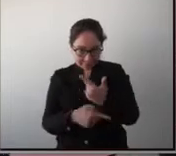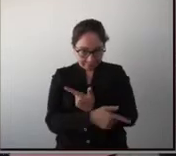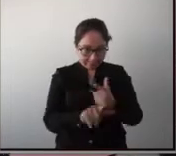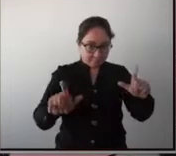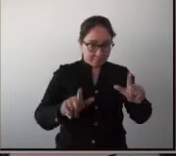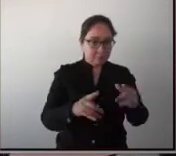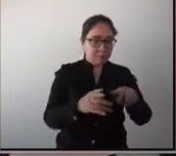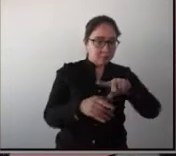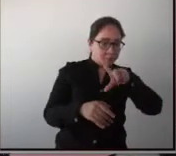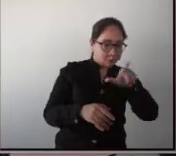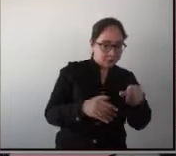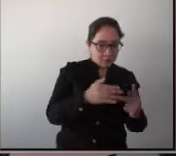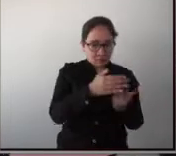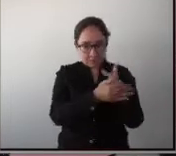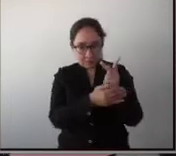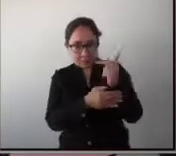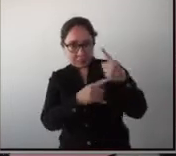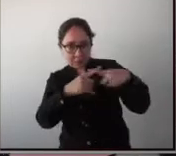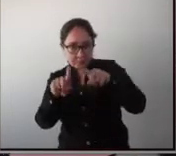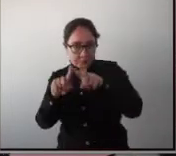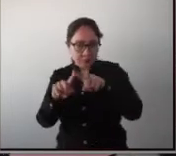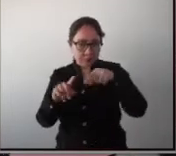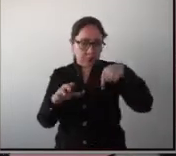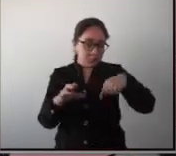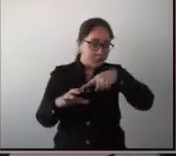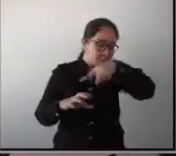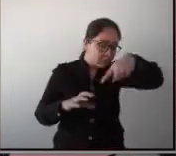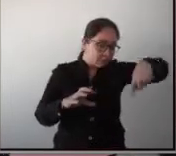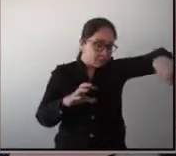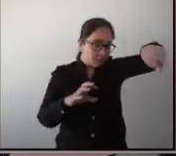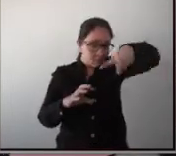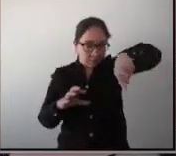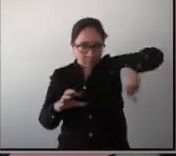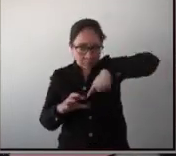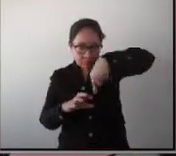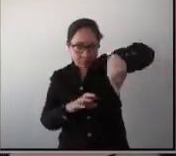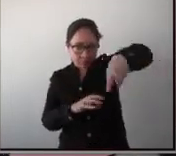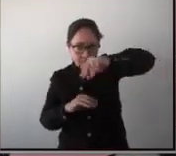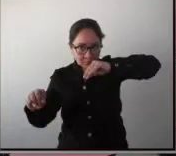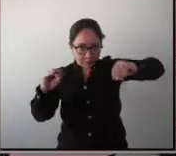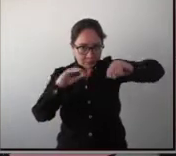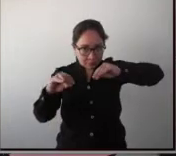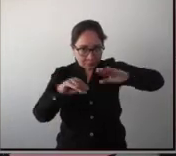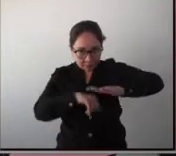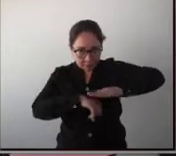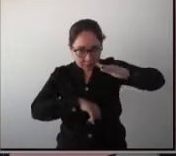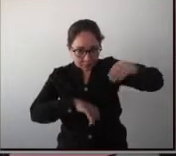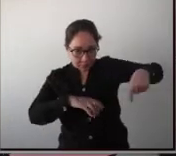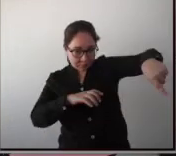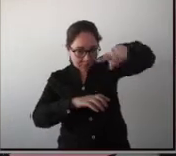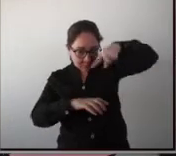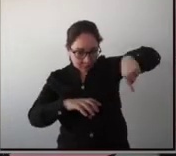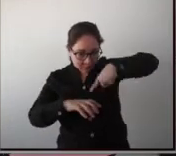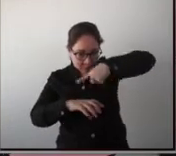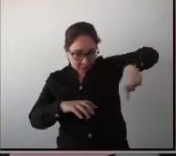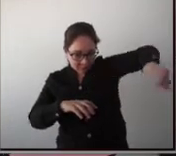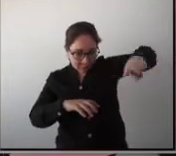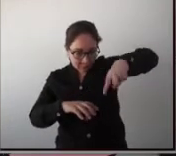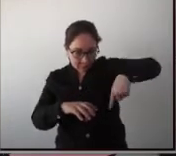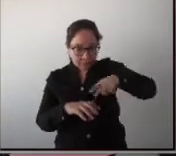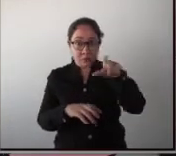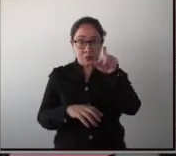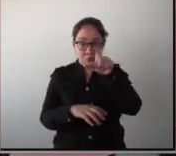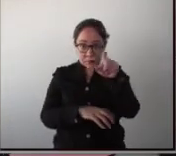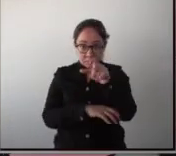plantas, les ponemos cosas, y entonces el pez tiene que ir dando la vuelta y eso incrementa su movimiento. Y cuando nosotros a este pez